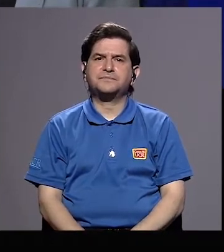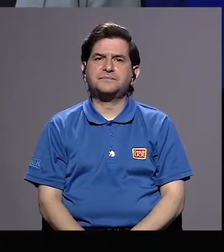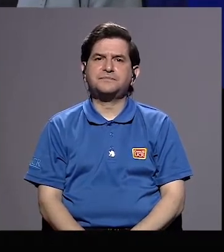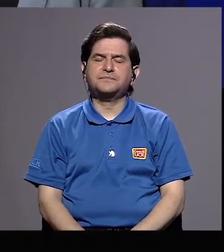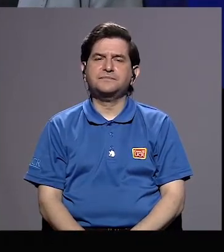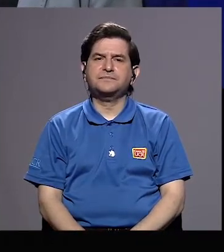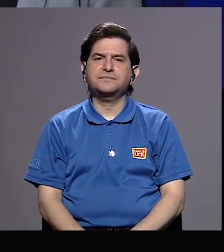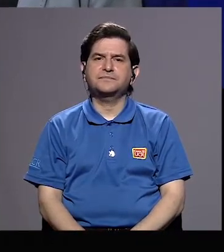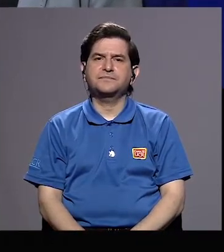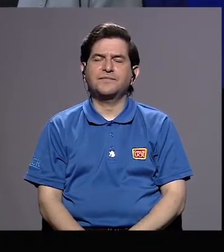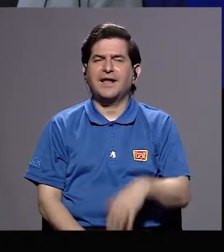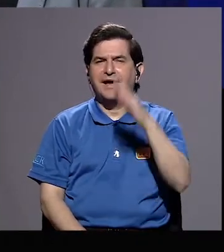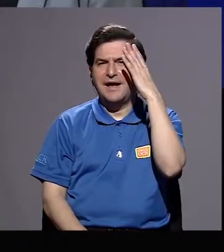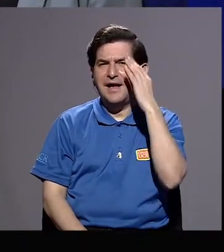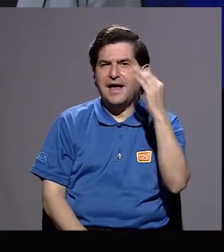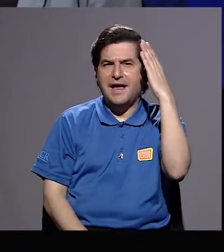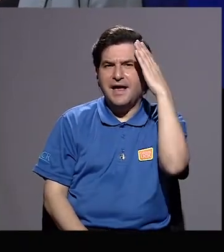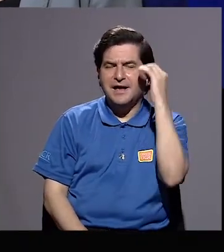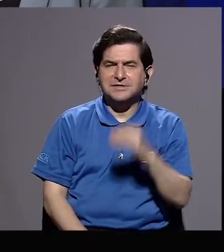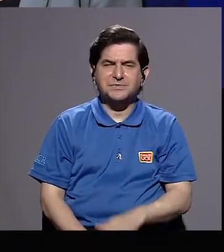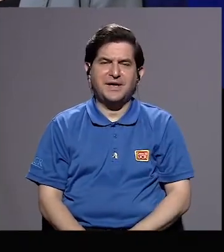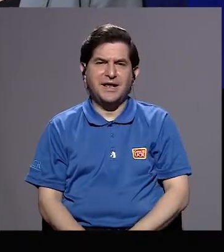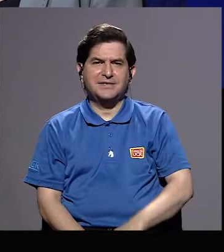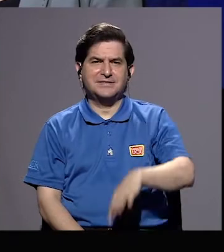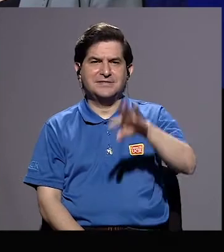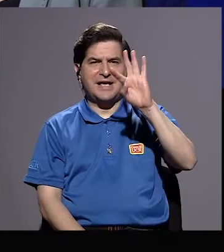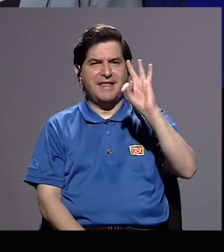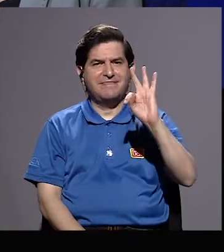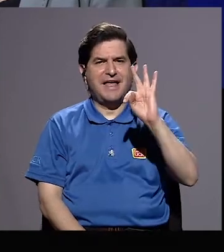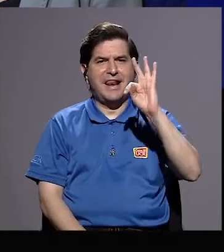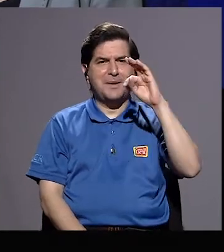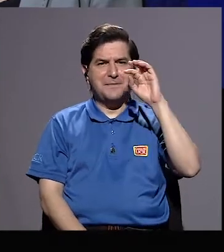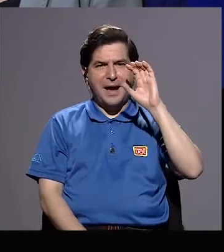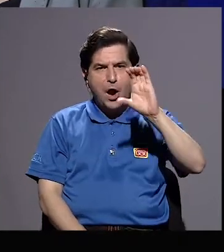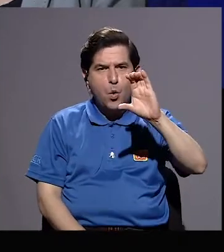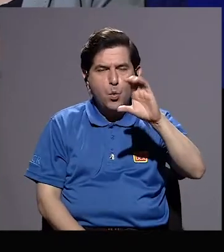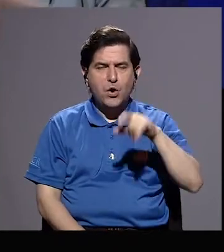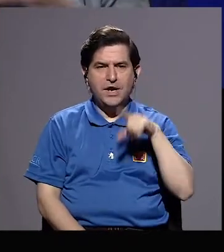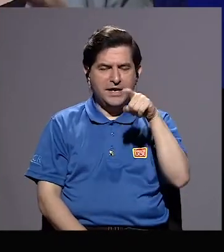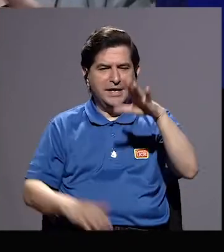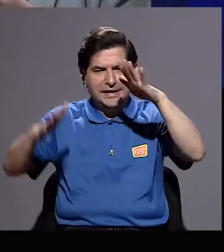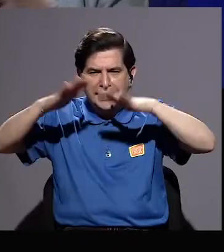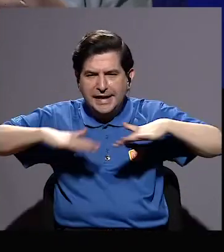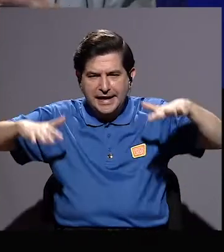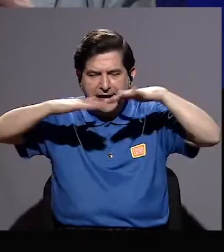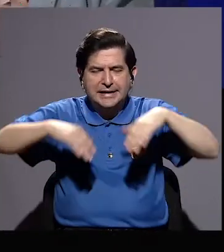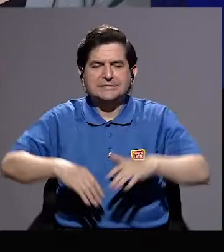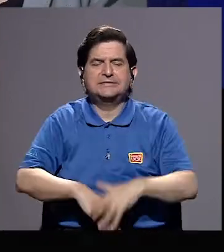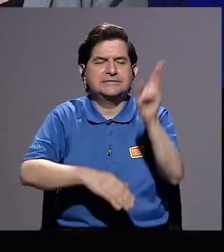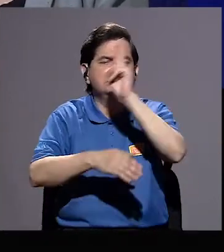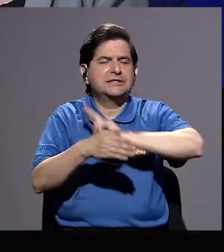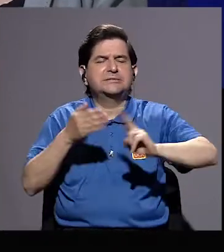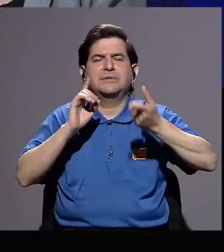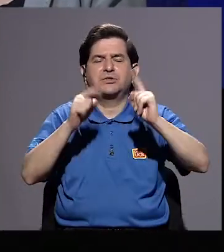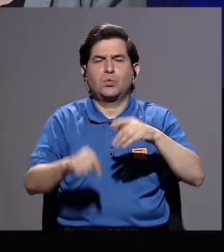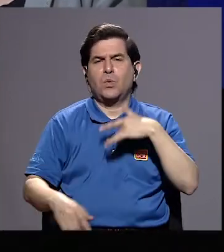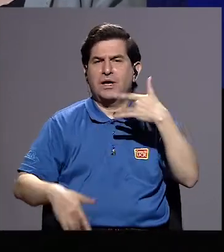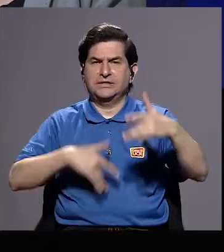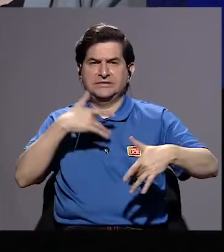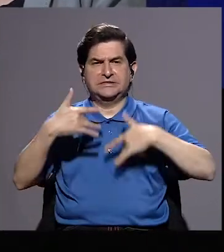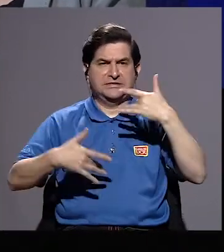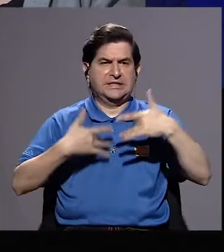la experiencia de doña Telma propiamente en ese espacio universitario? ¿Se